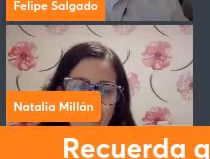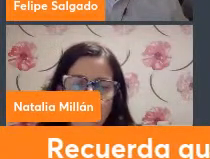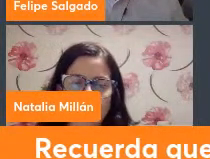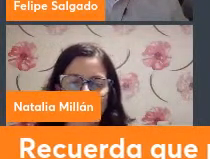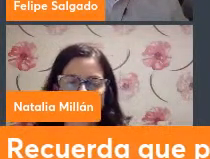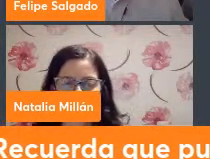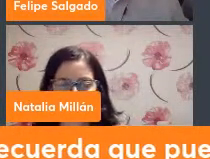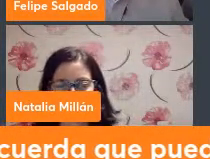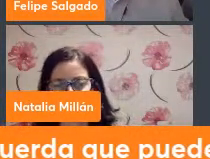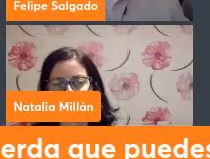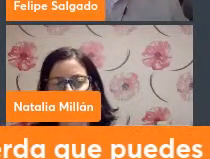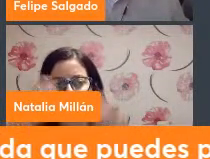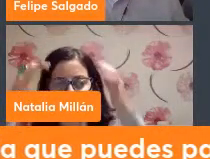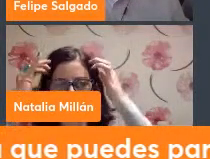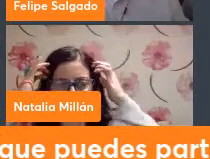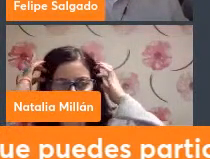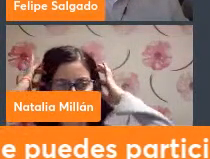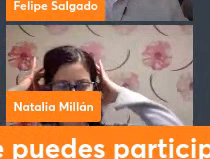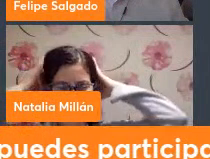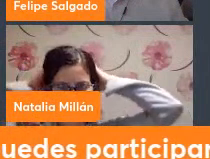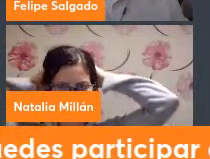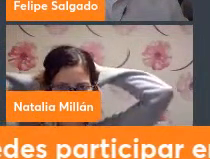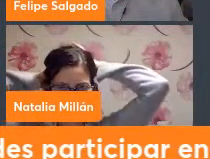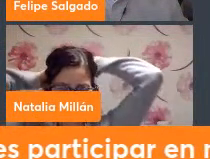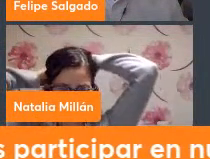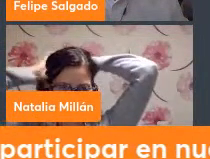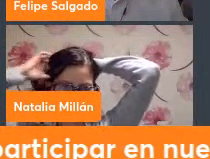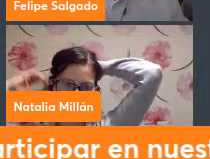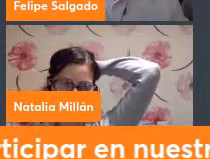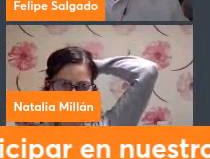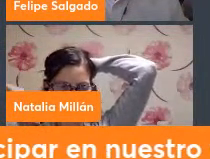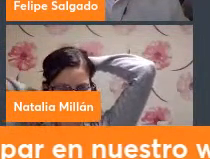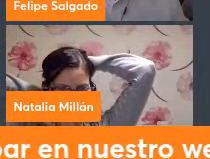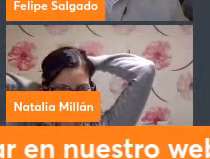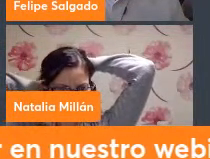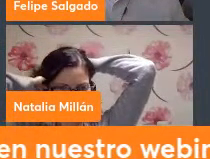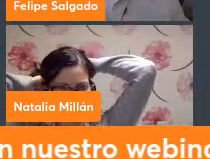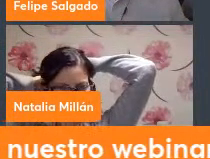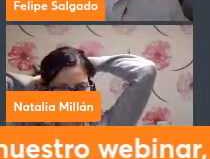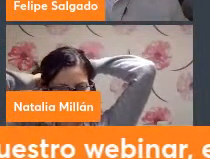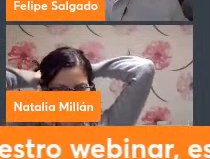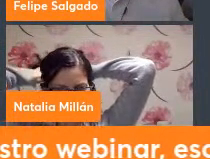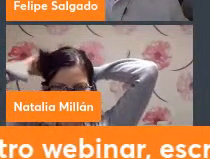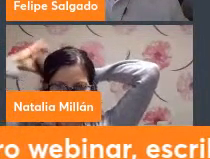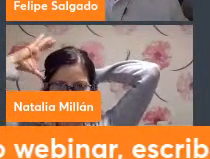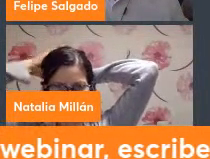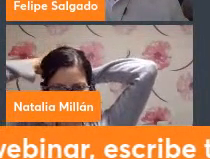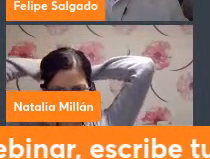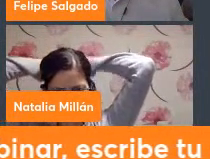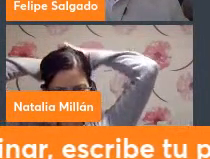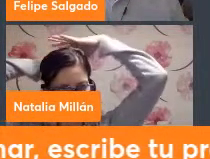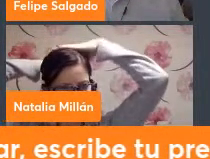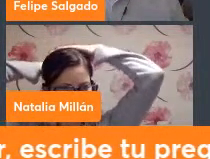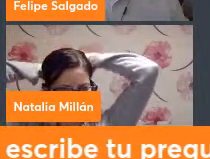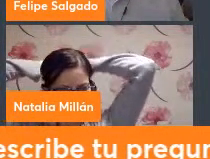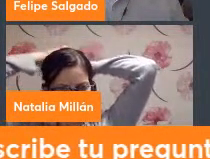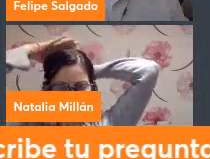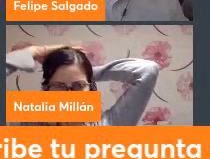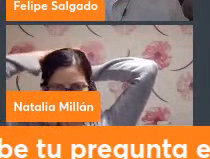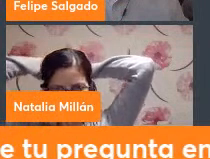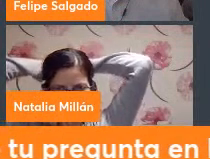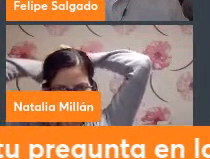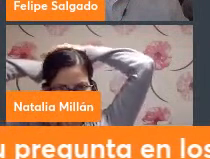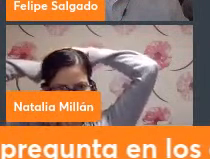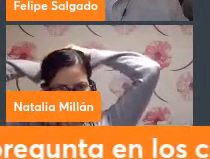se enfocan en distintos ODS cada uno de estos ODS está liderado por una determinada empresa está